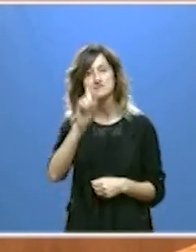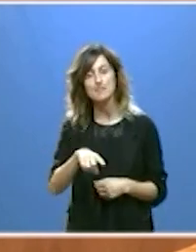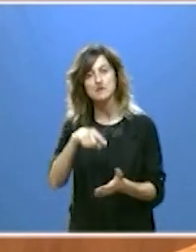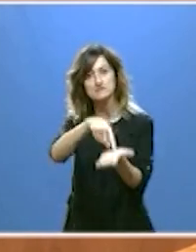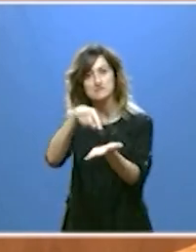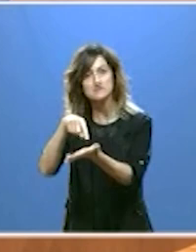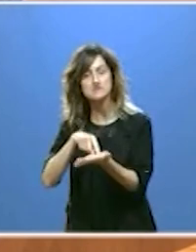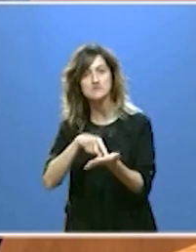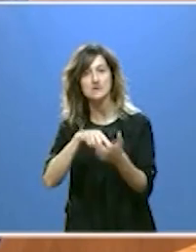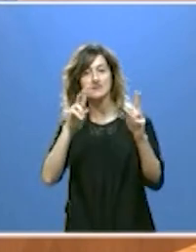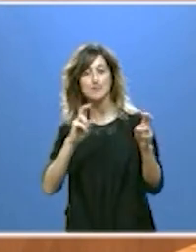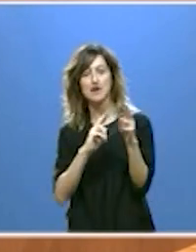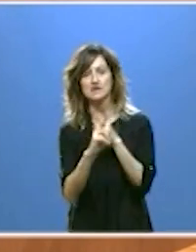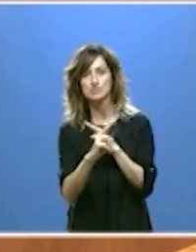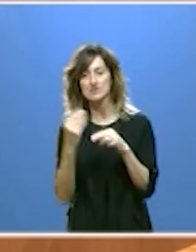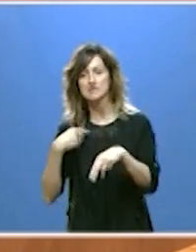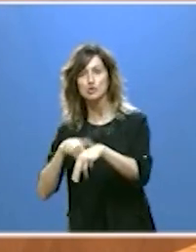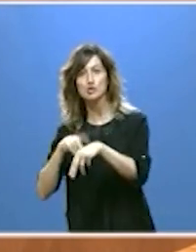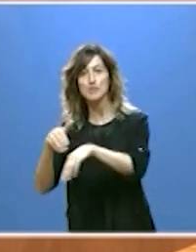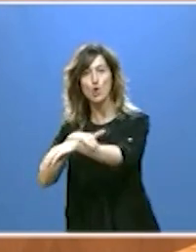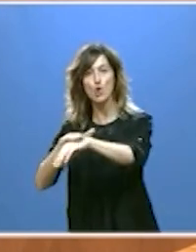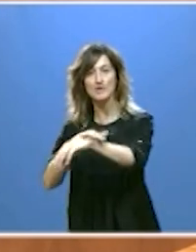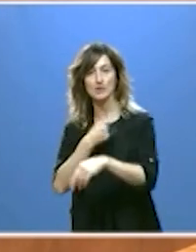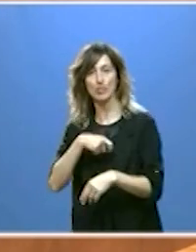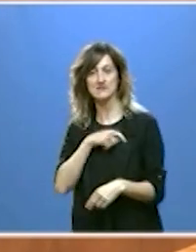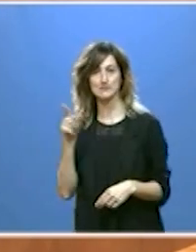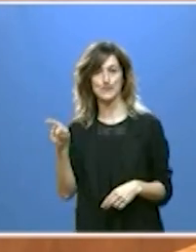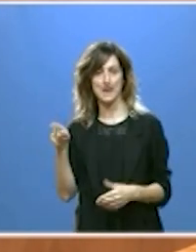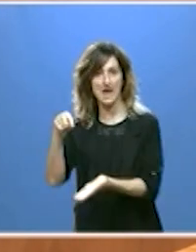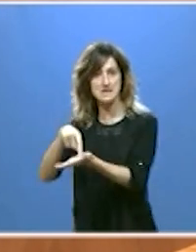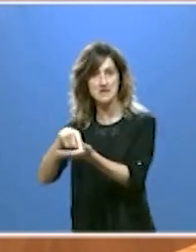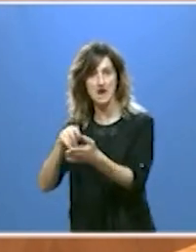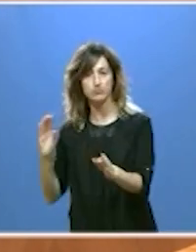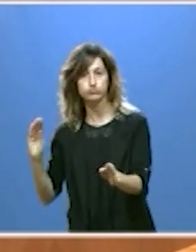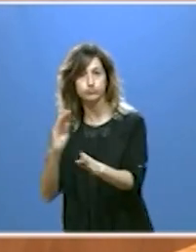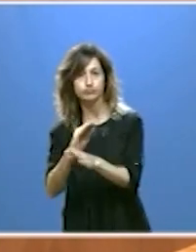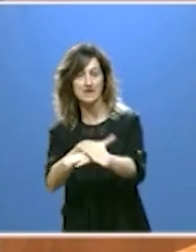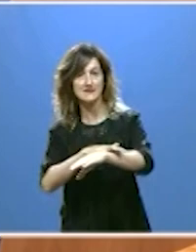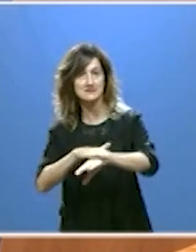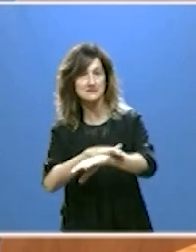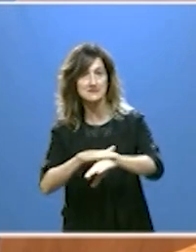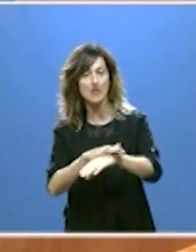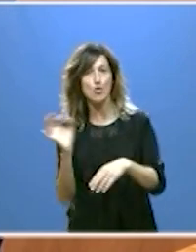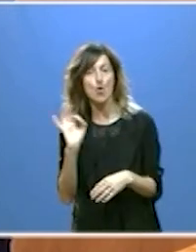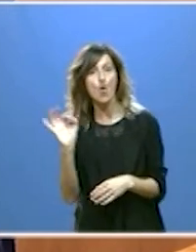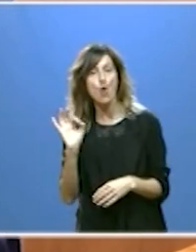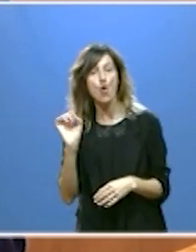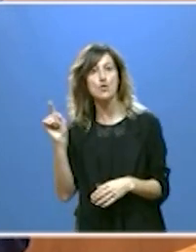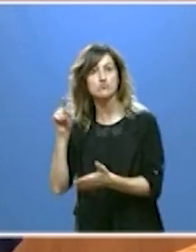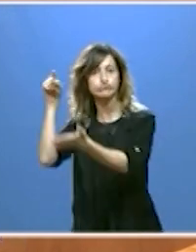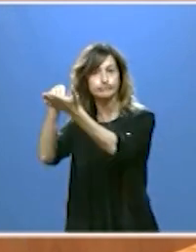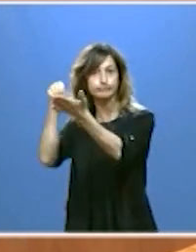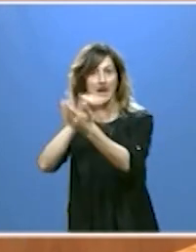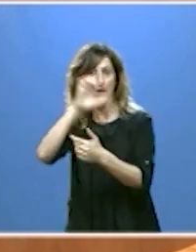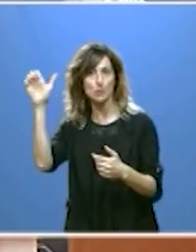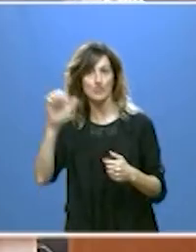exigir una respuesta paralela al gobierno de la nación con financiación del Estado o en su caso que la exija de la Unión